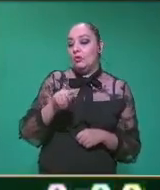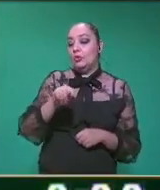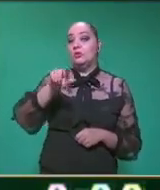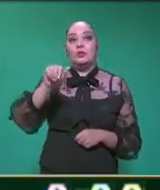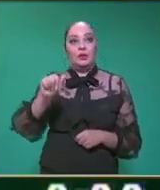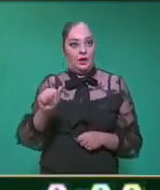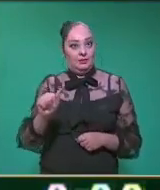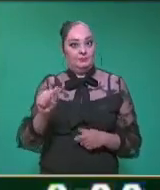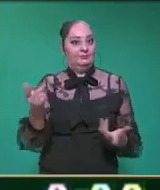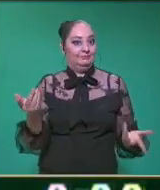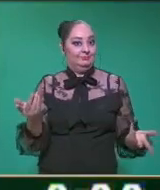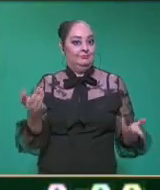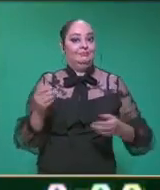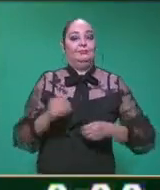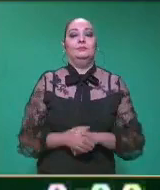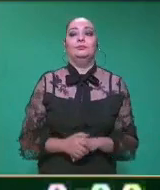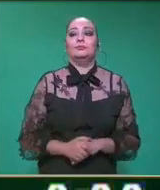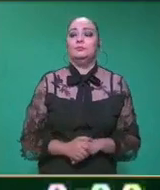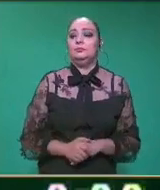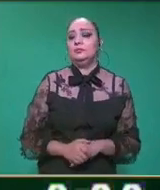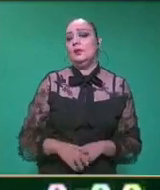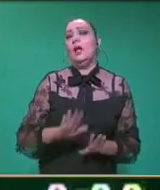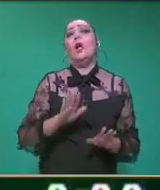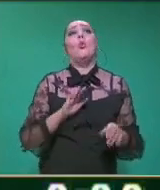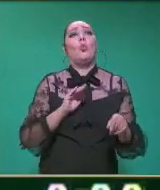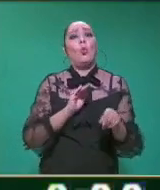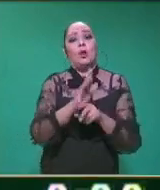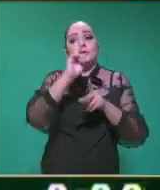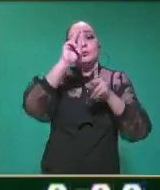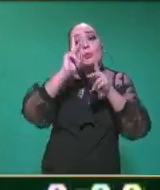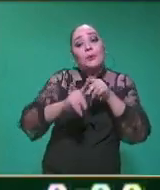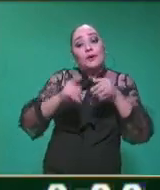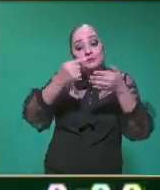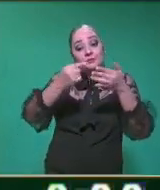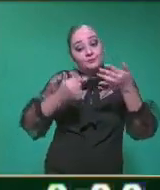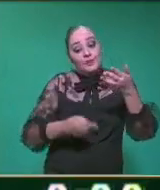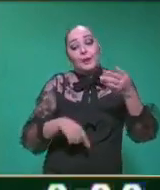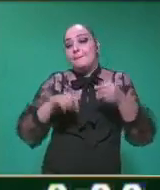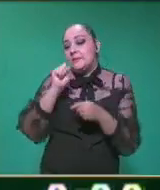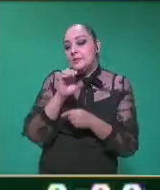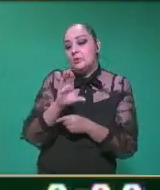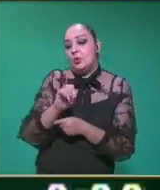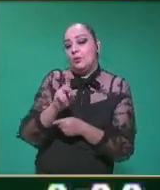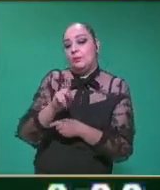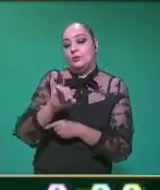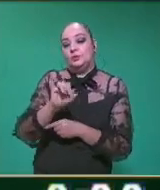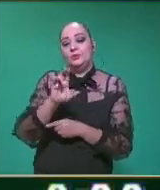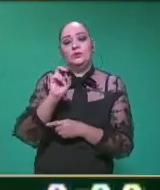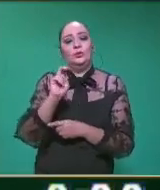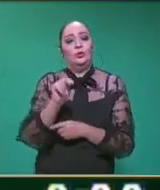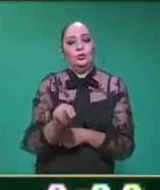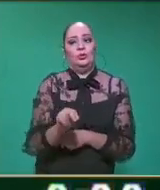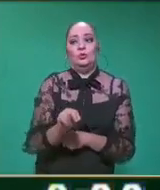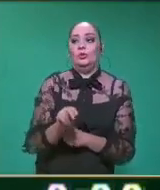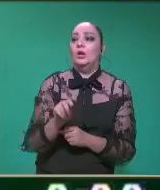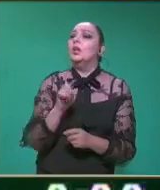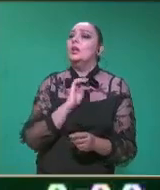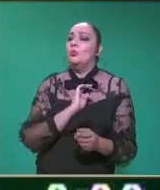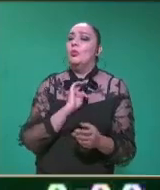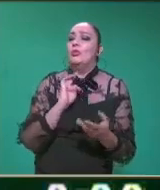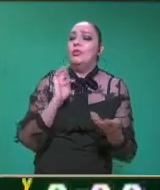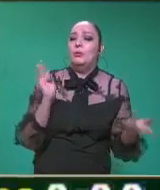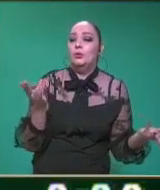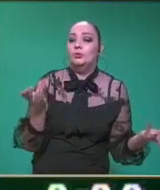interesante. Elementos de la composición, ya que estamos hablando de la composición musical, ¿qué elementos pudiéramos nosotros